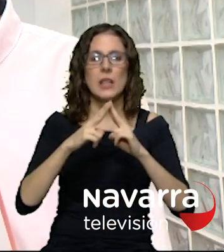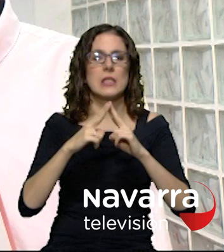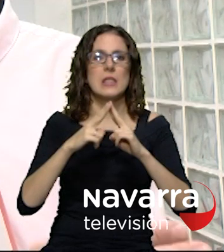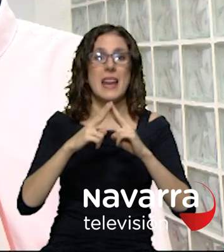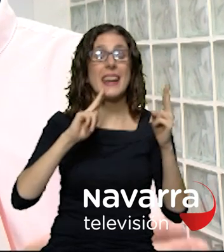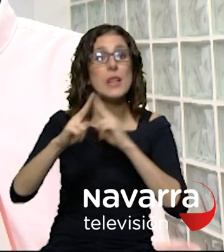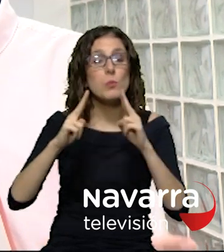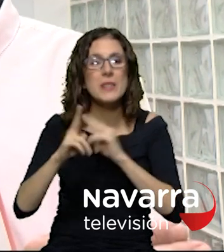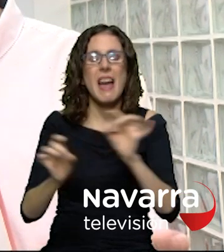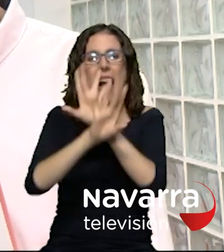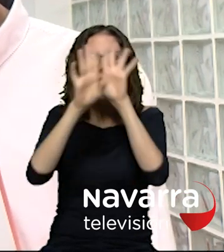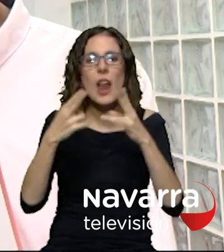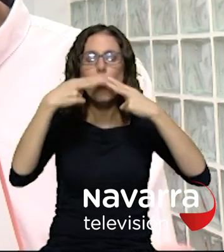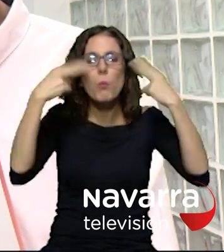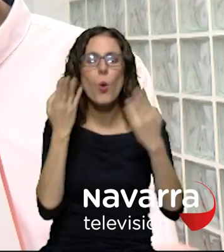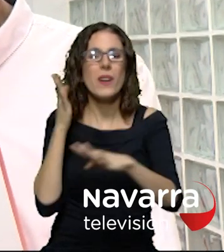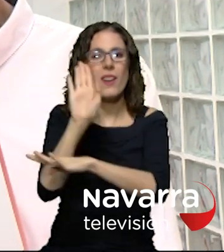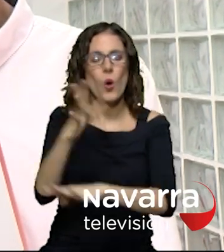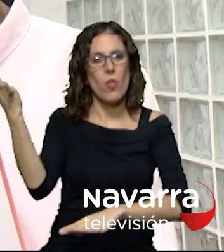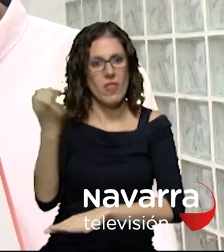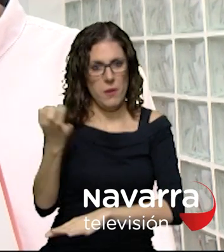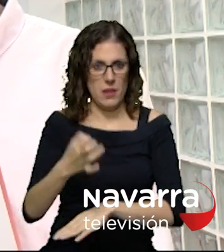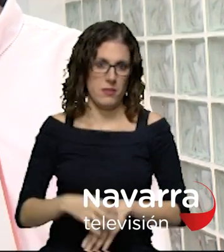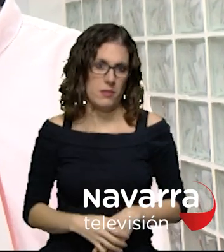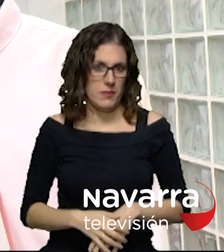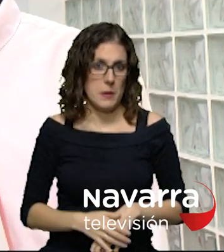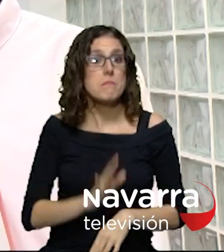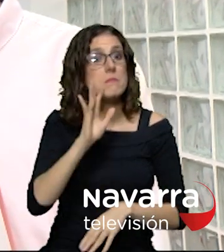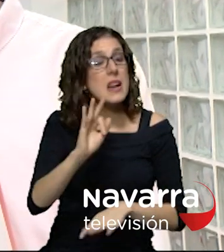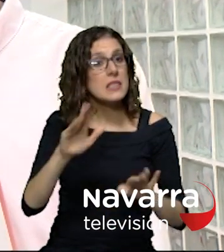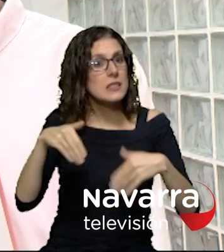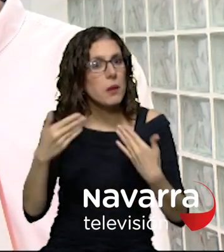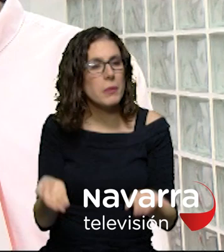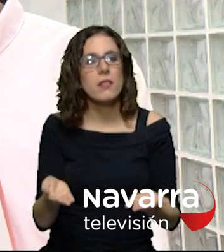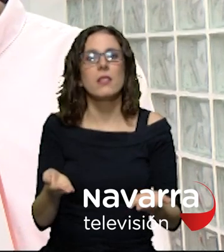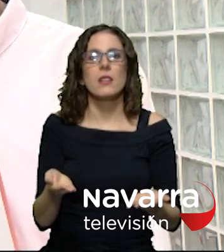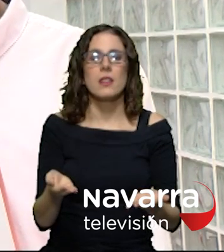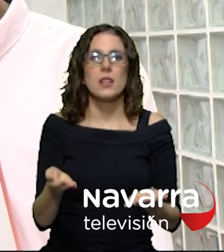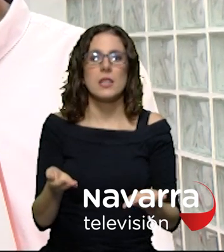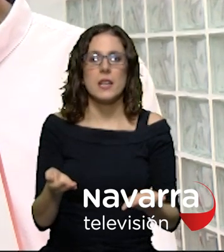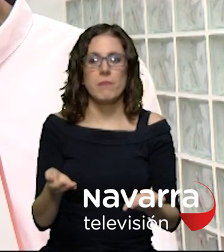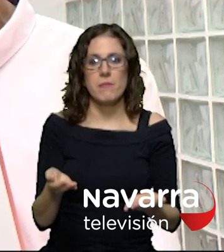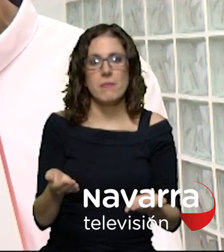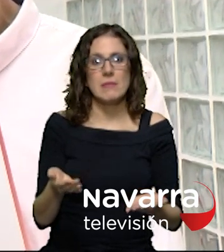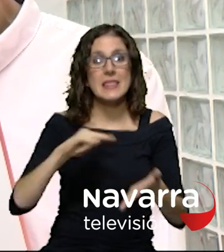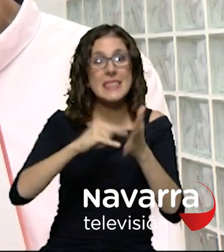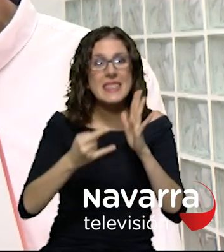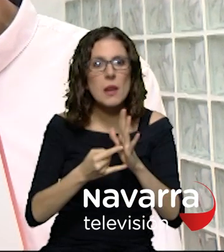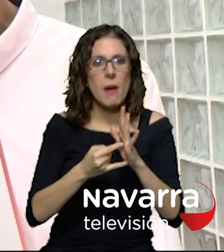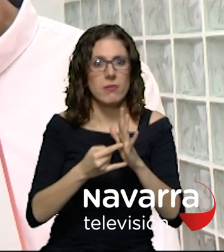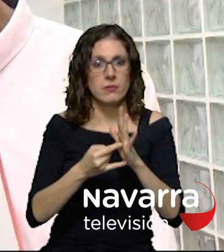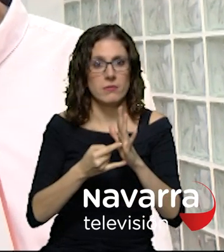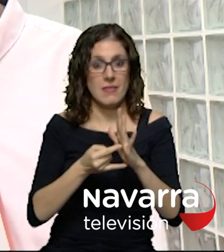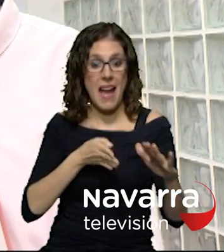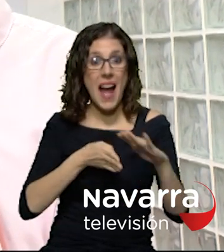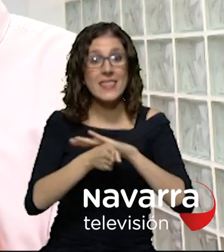que publique preguntas y respuestas con claridad y que además se favorezca el sistema de acceso a